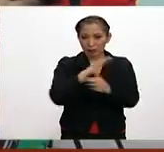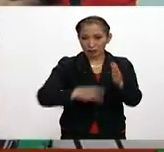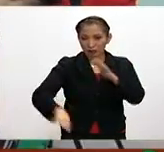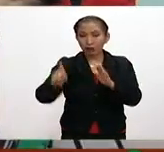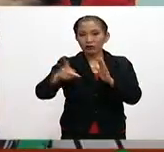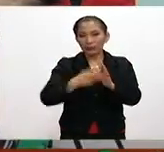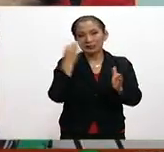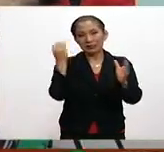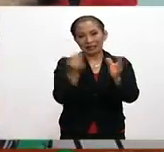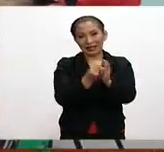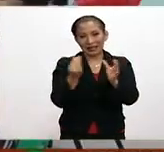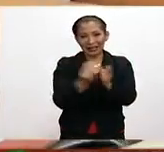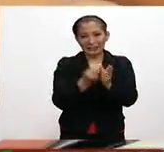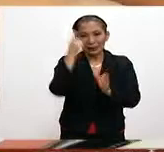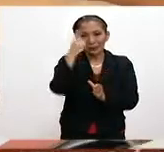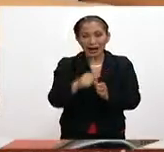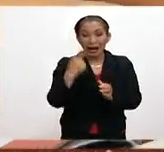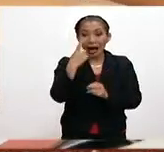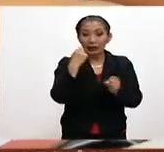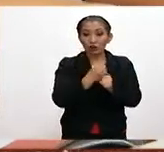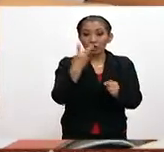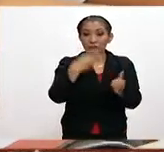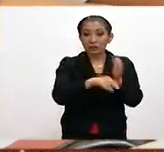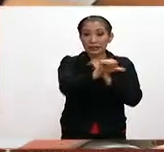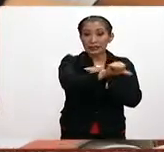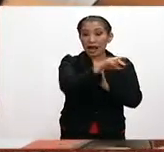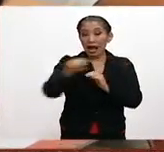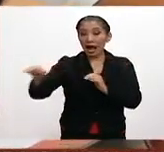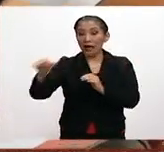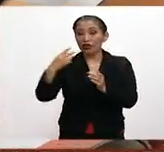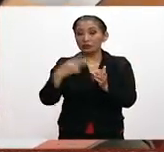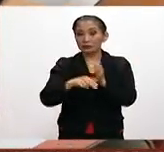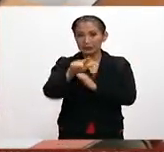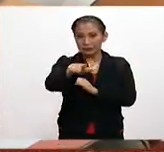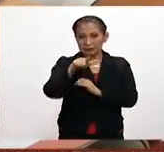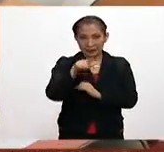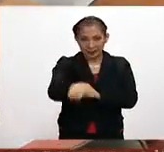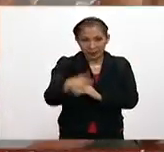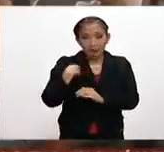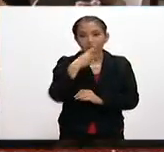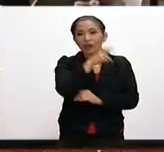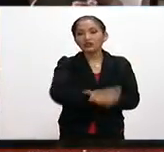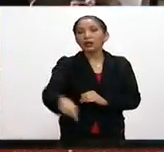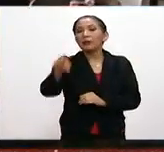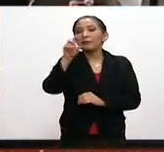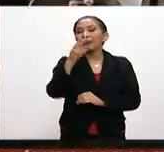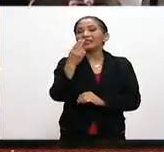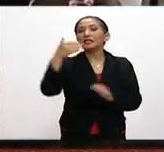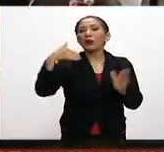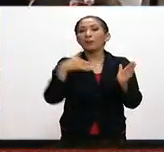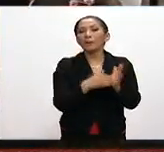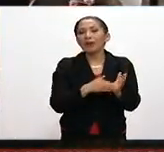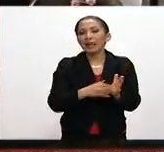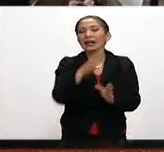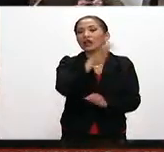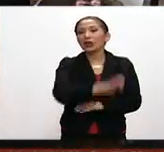regresan a las aulas para el ciclo escolar 2016-2017 en 225